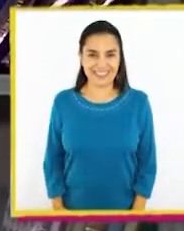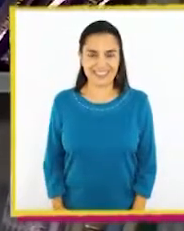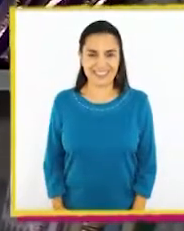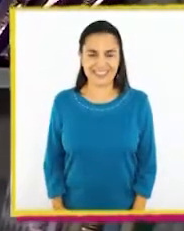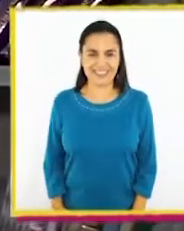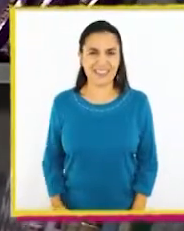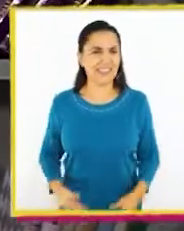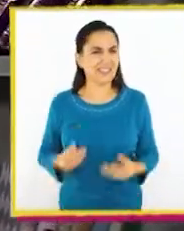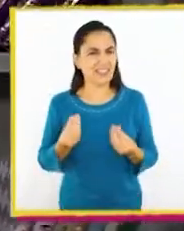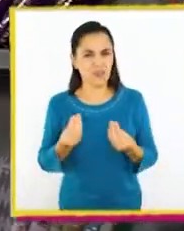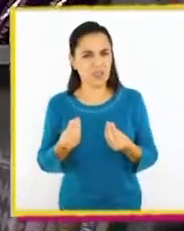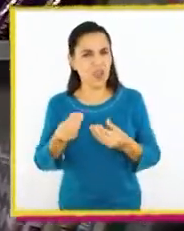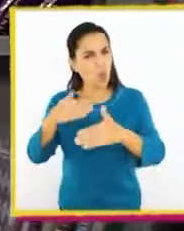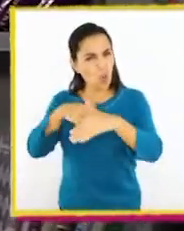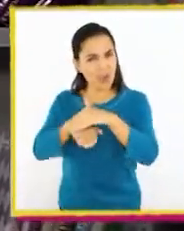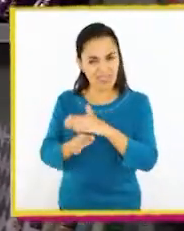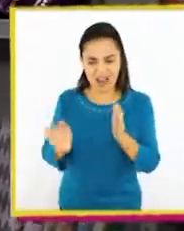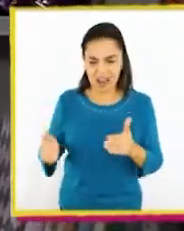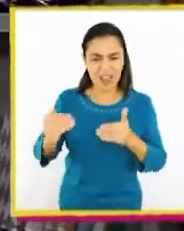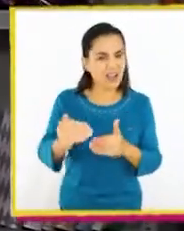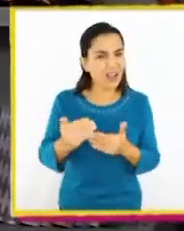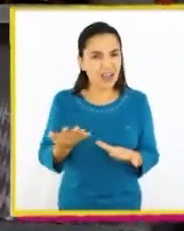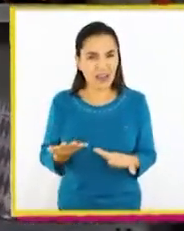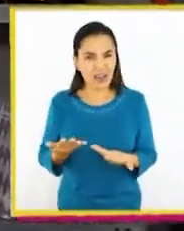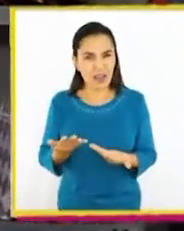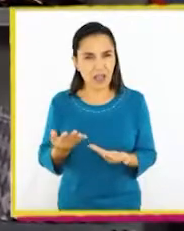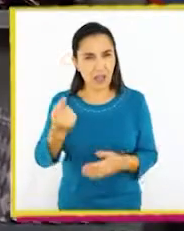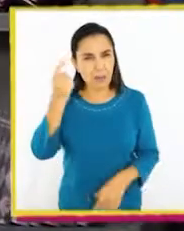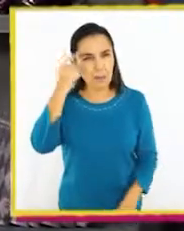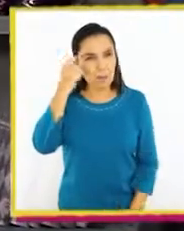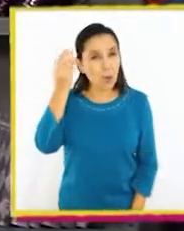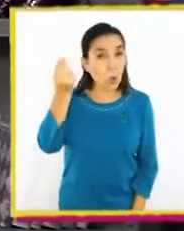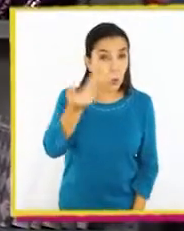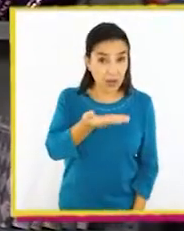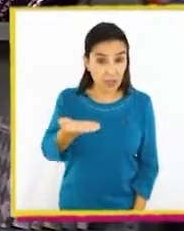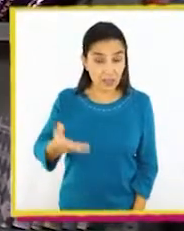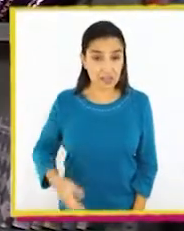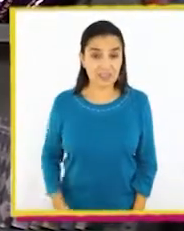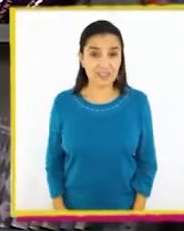¿Qué más podría poner en la caja? ¿Se les ocurre?